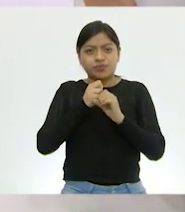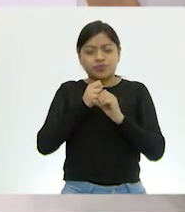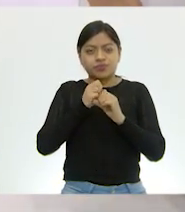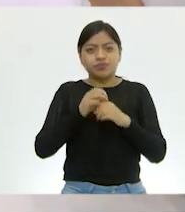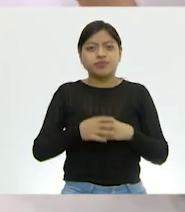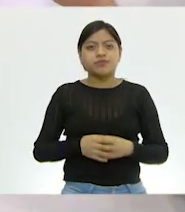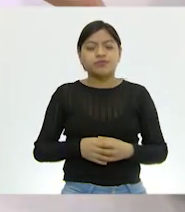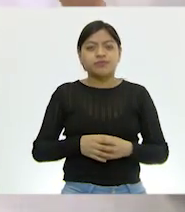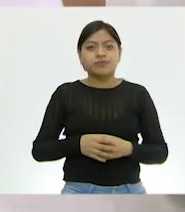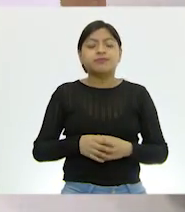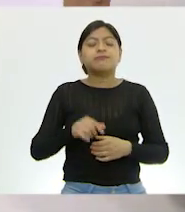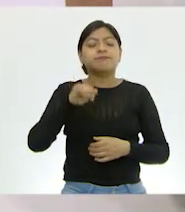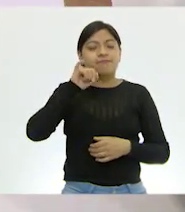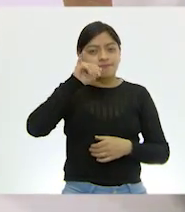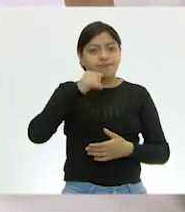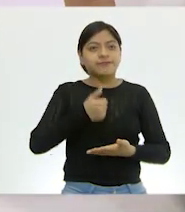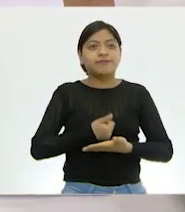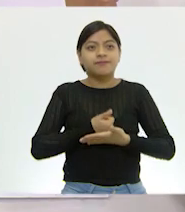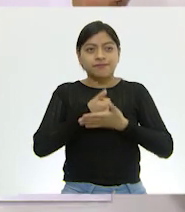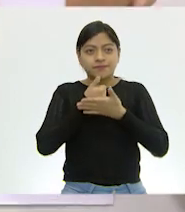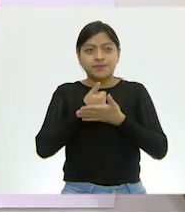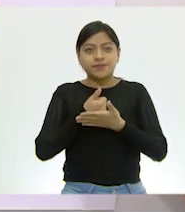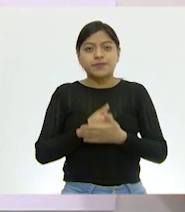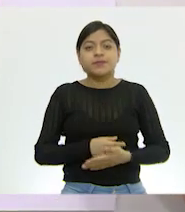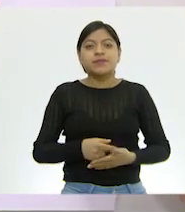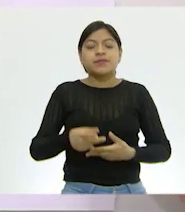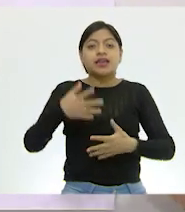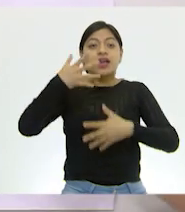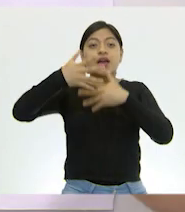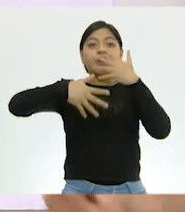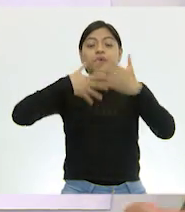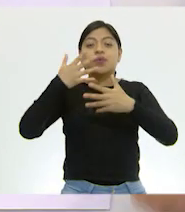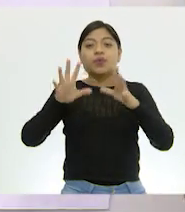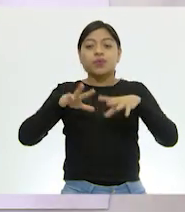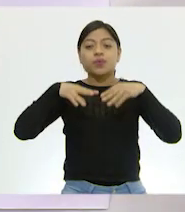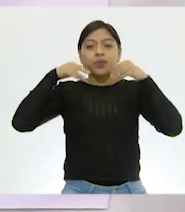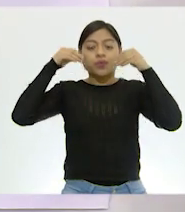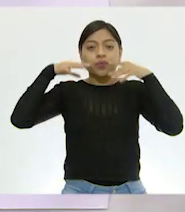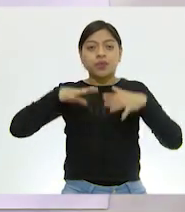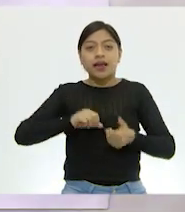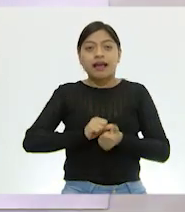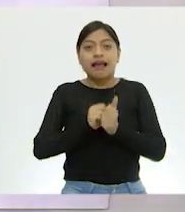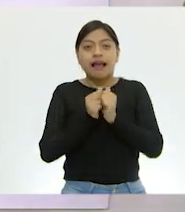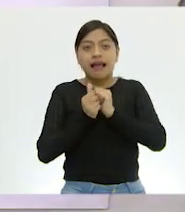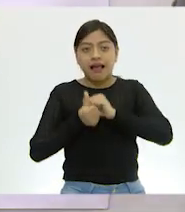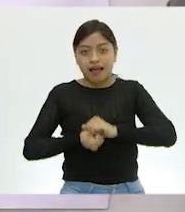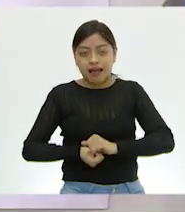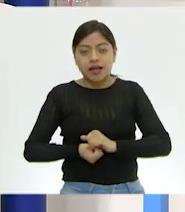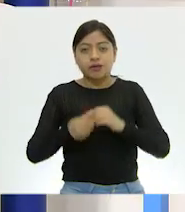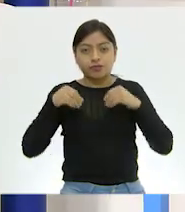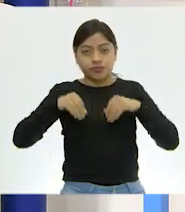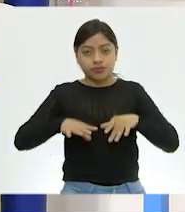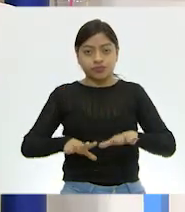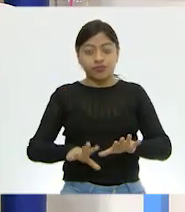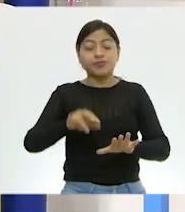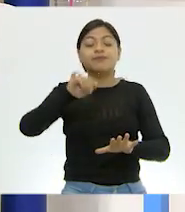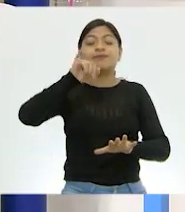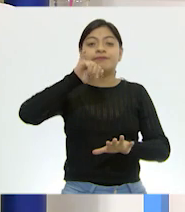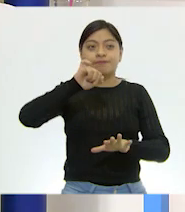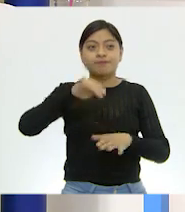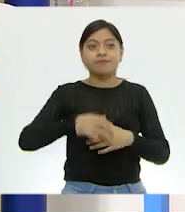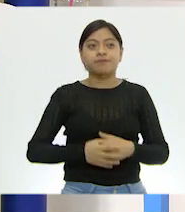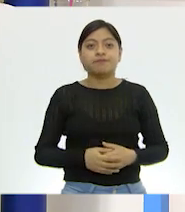Que ayudan justamente en este proceso de intercambio de gases. Exactamente. Si te das cuenta, están al final de los